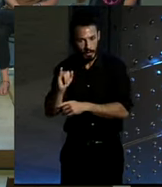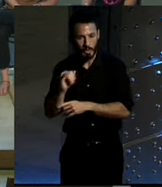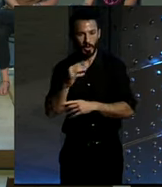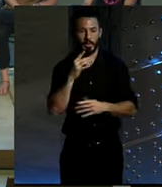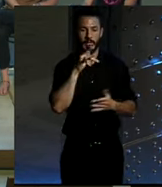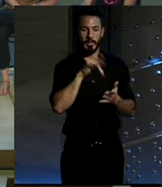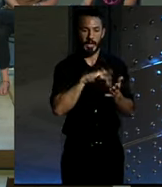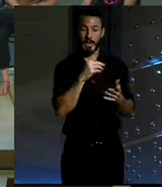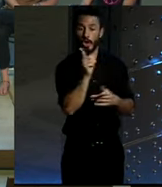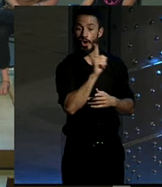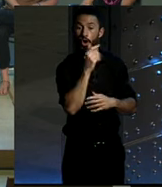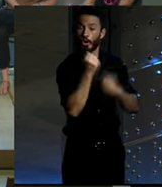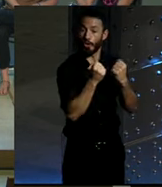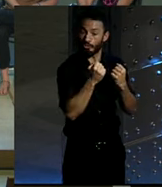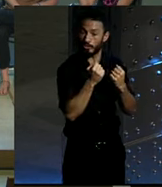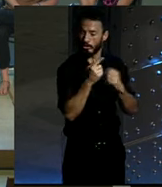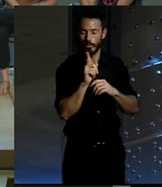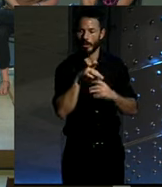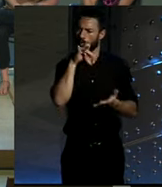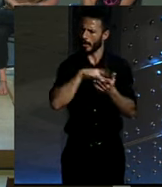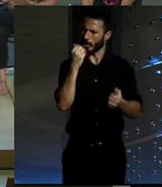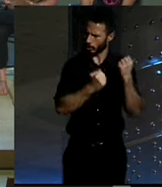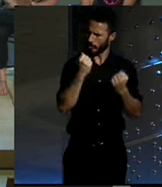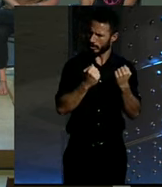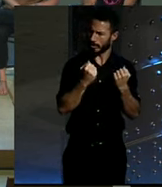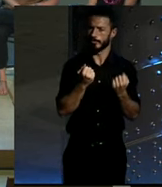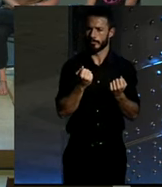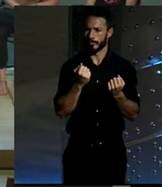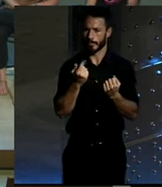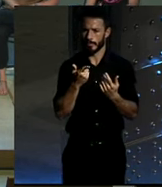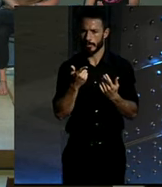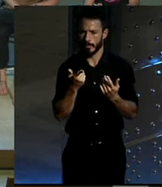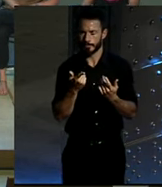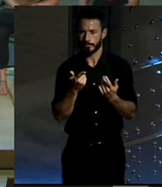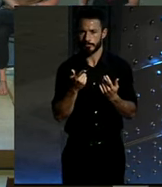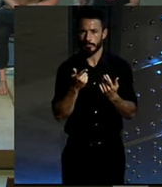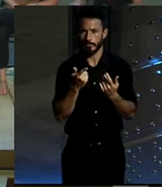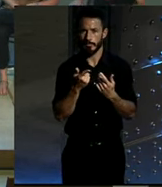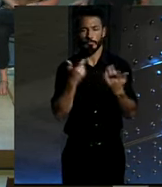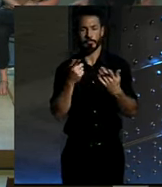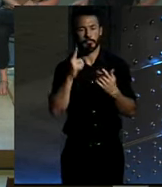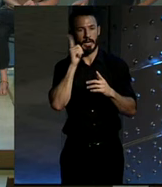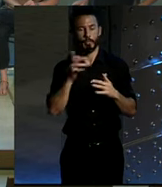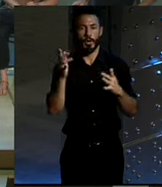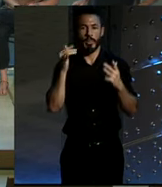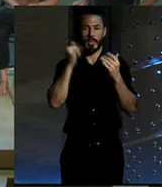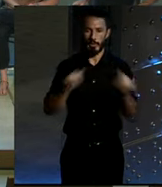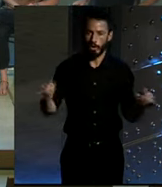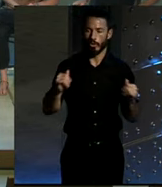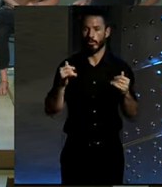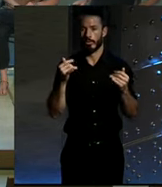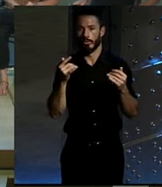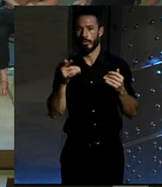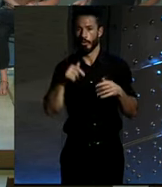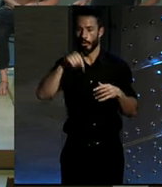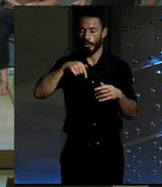más allá... El día del no coche. No, no. No, el día del coche. día del coche. solo se... Sé que era la celebración de... Hoy, como hoy,